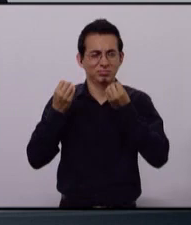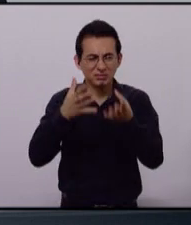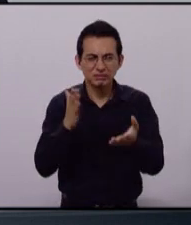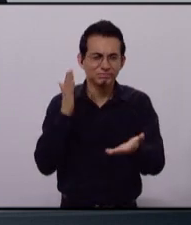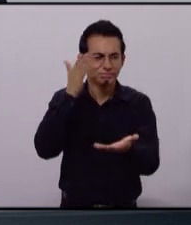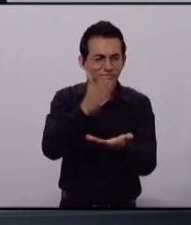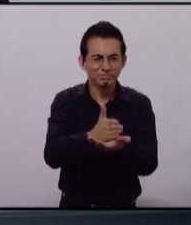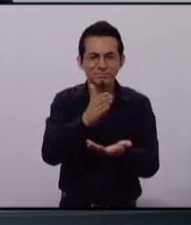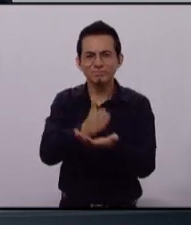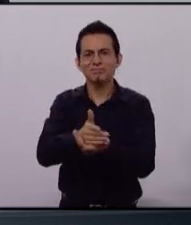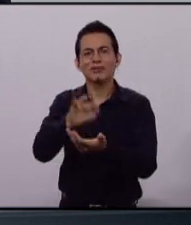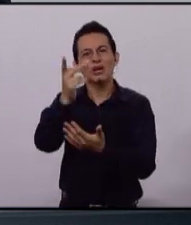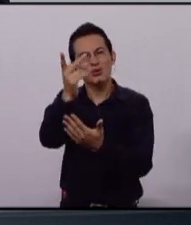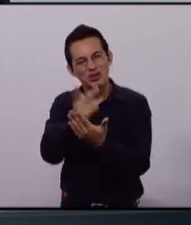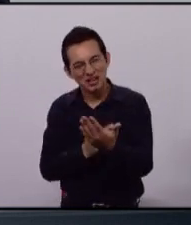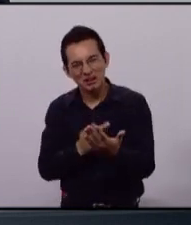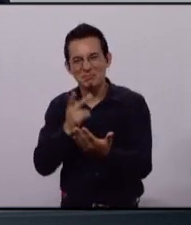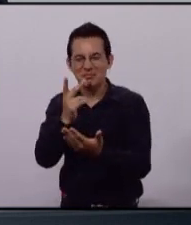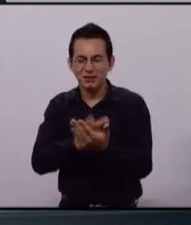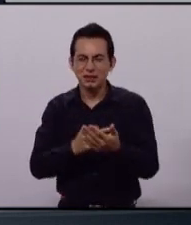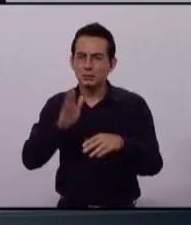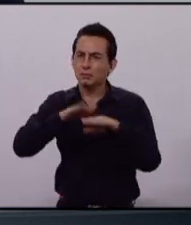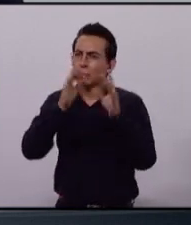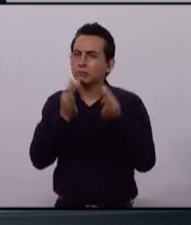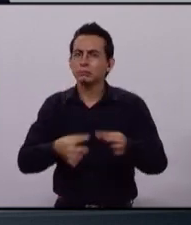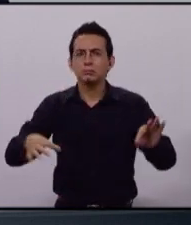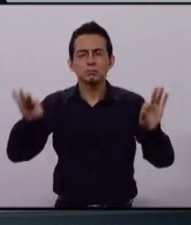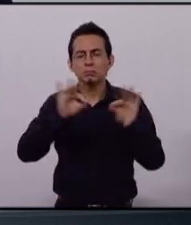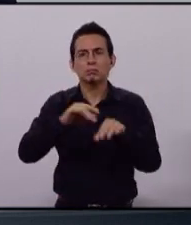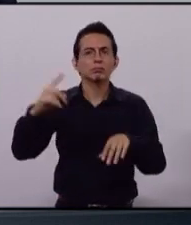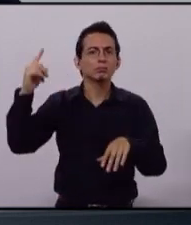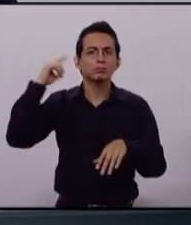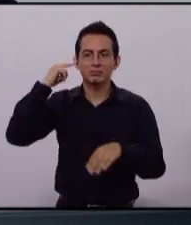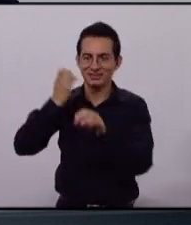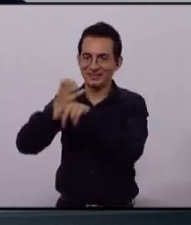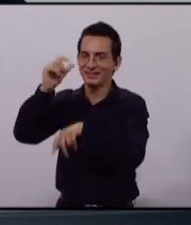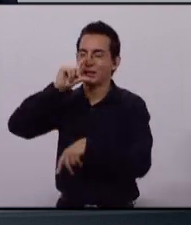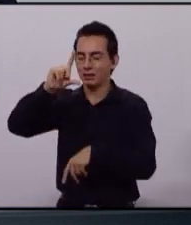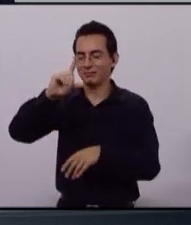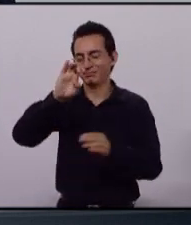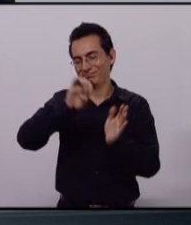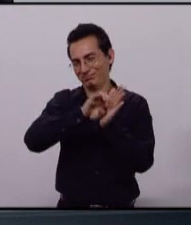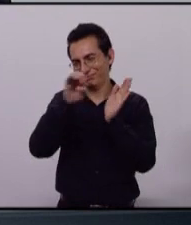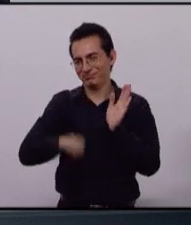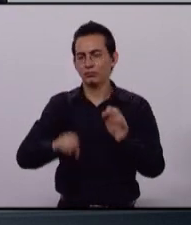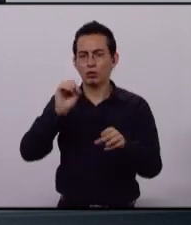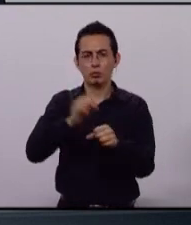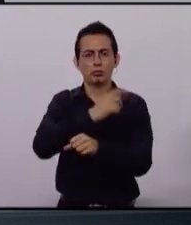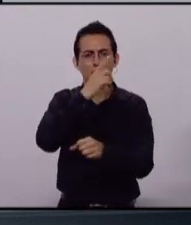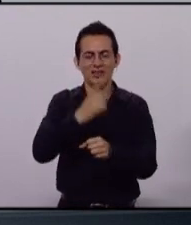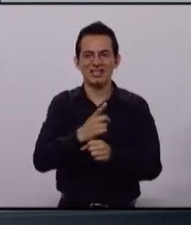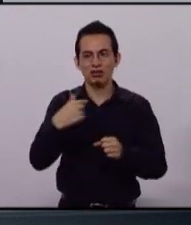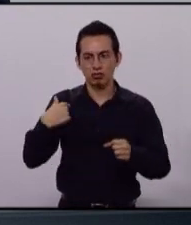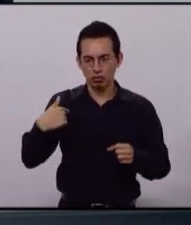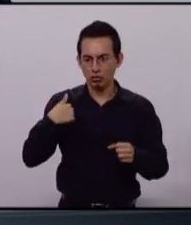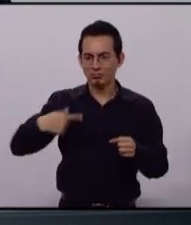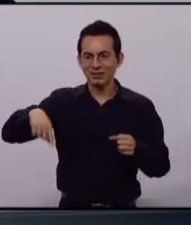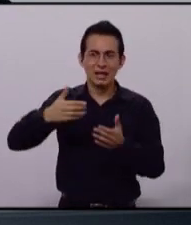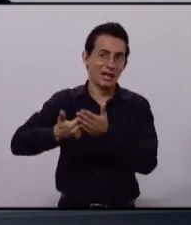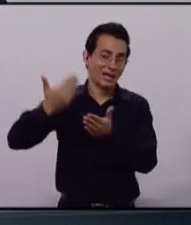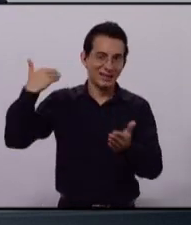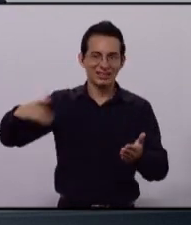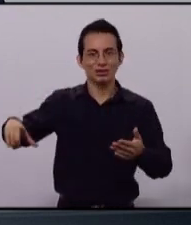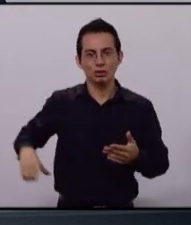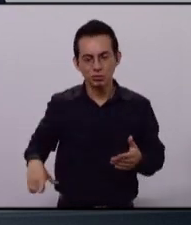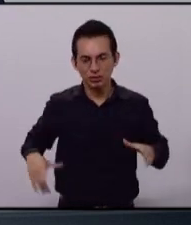de los programas sociales más importantes en la historia de Jalisco, tuve la oportunidad de ser parte de un gobierno que ha